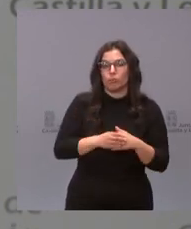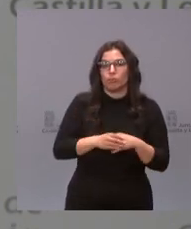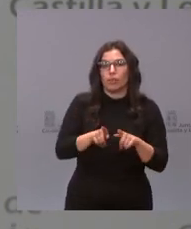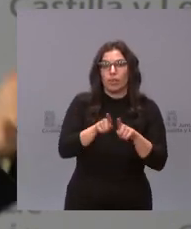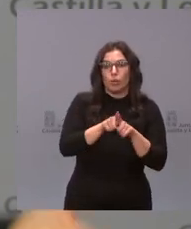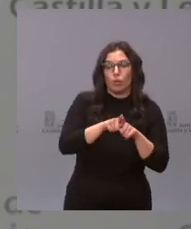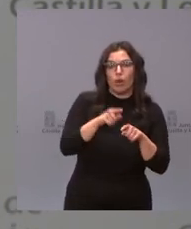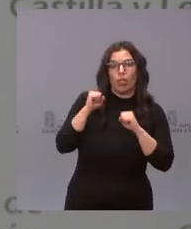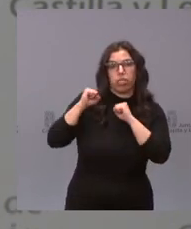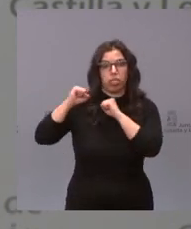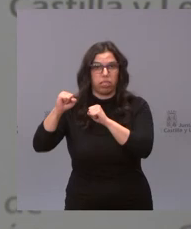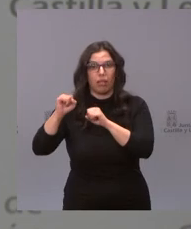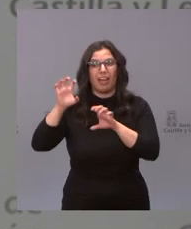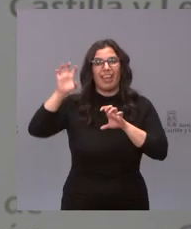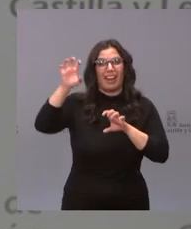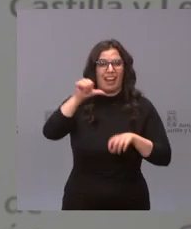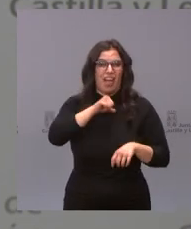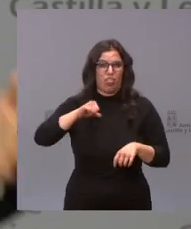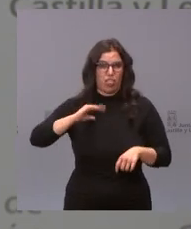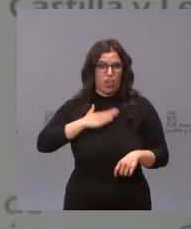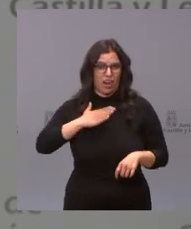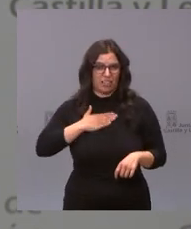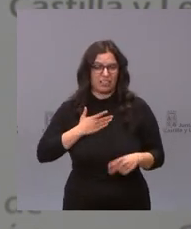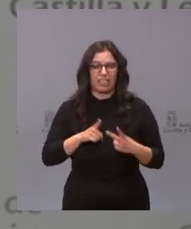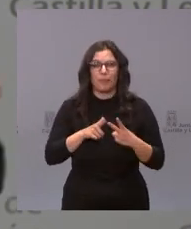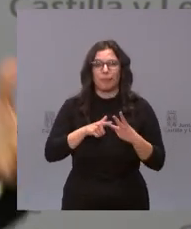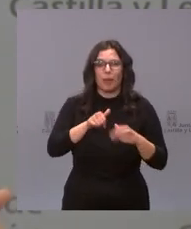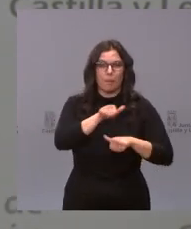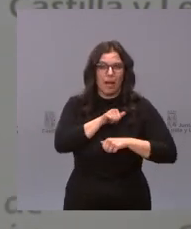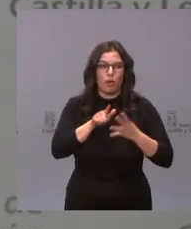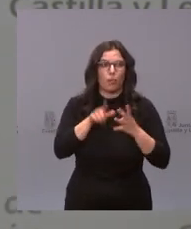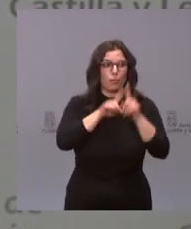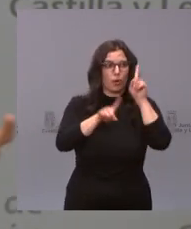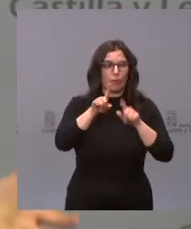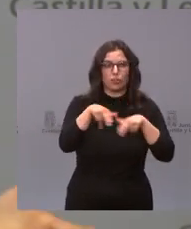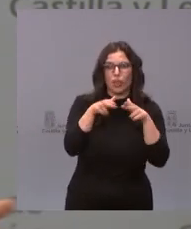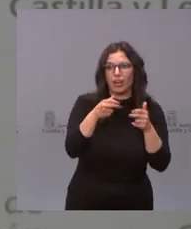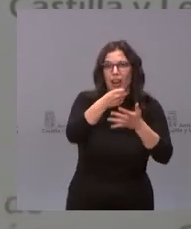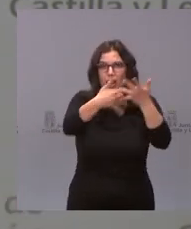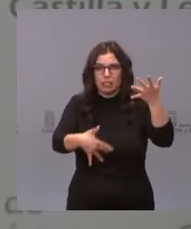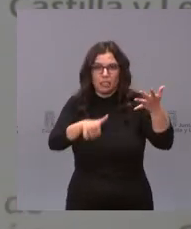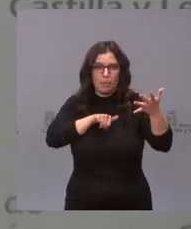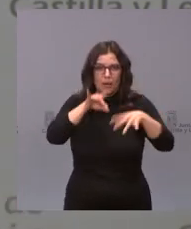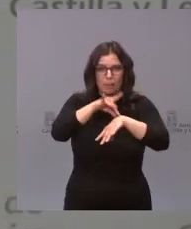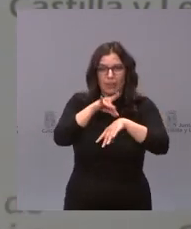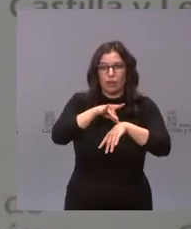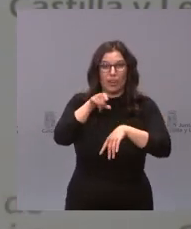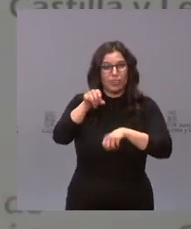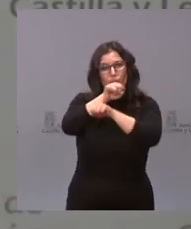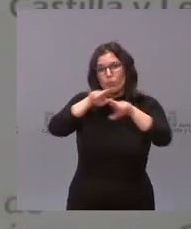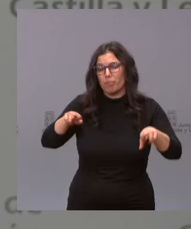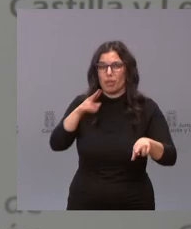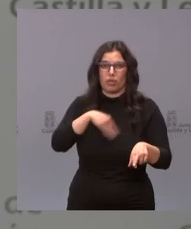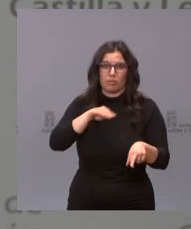nacionalistas creo que es el paro creo que son los problemas sociales creo que son las listas de espera yo creo que eso es lo peor que le ha pasado a España en los